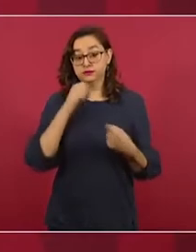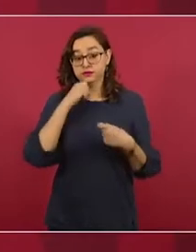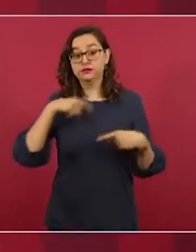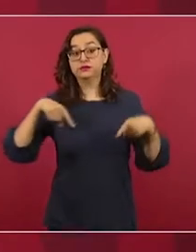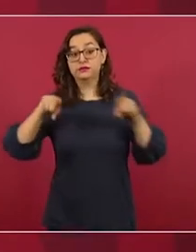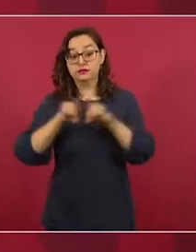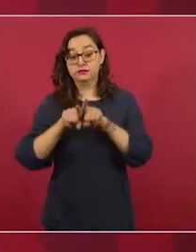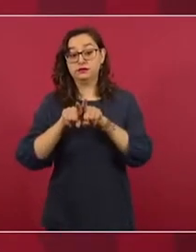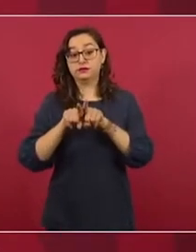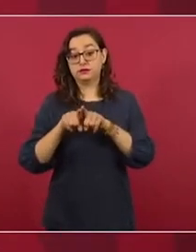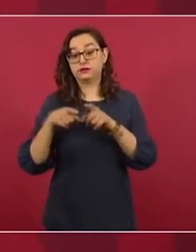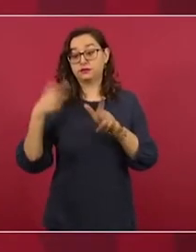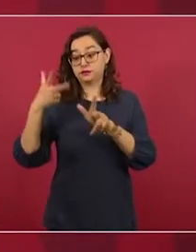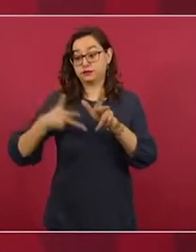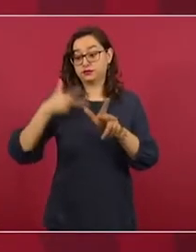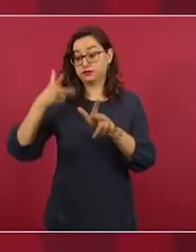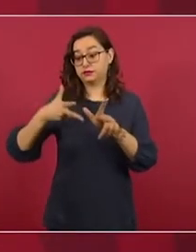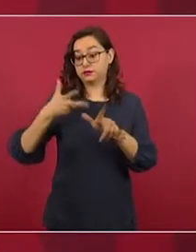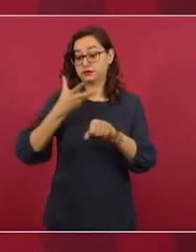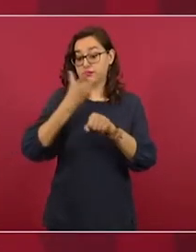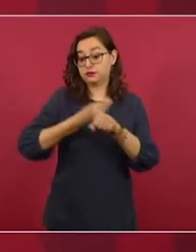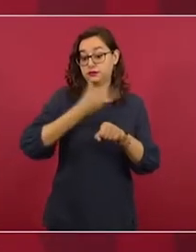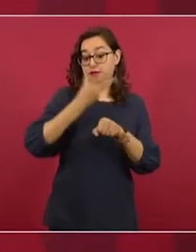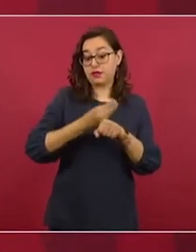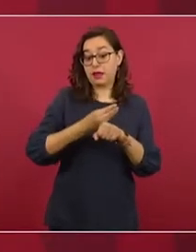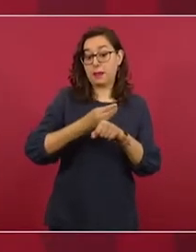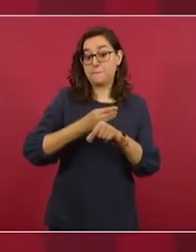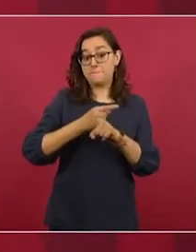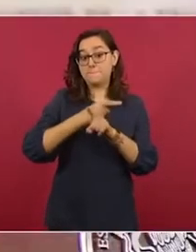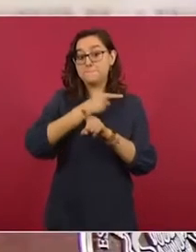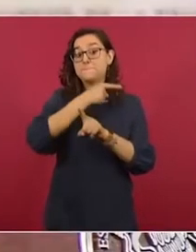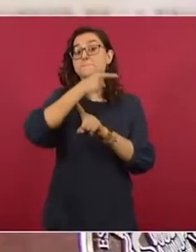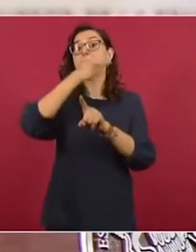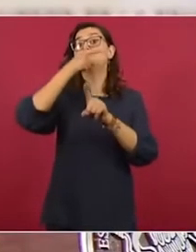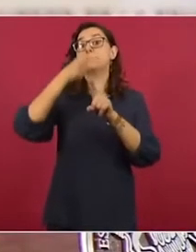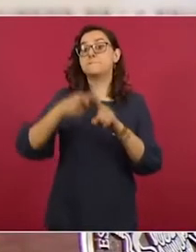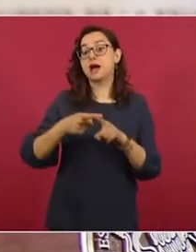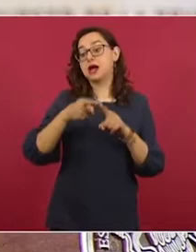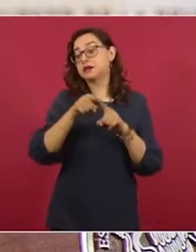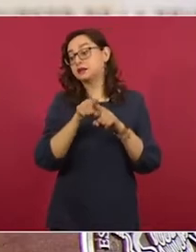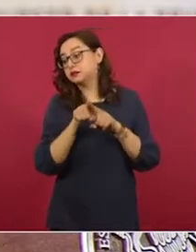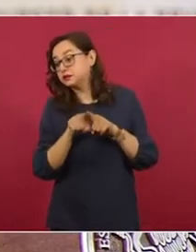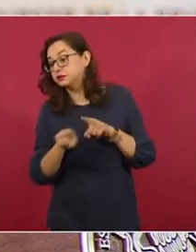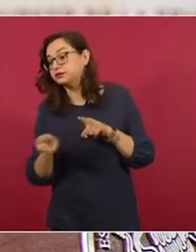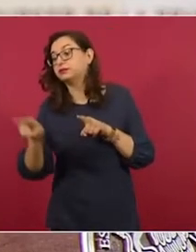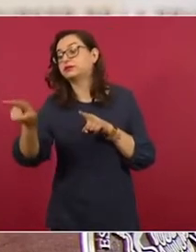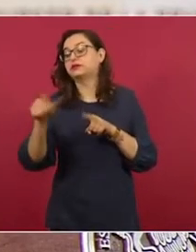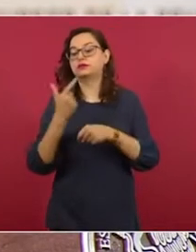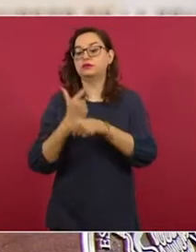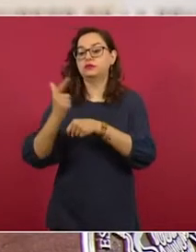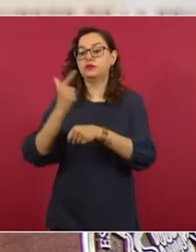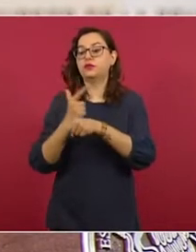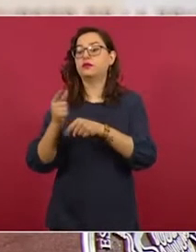del Istmo hacia Guatemala y hacia Palinque.